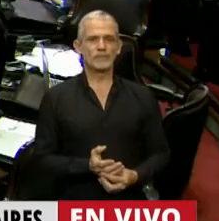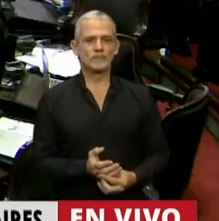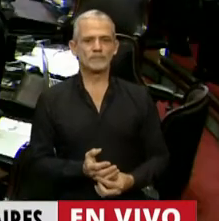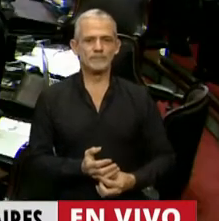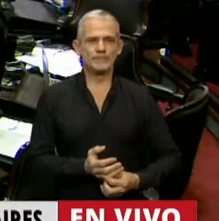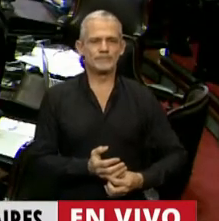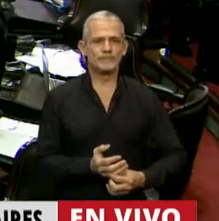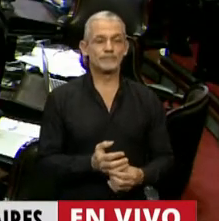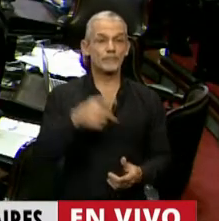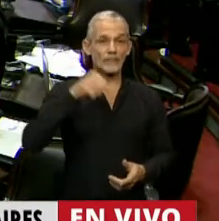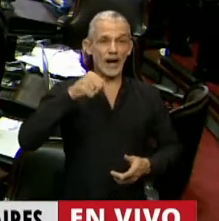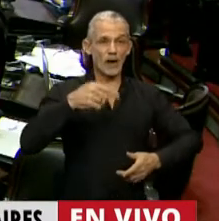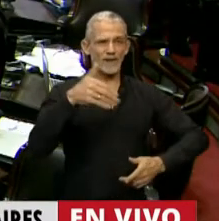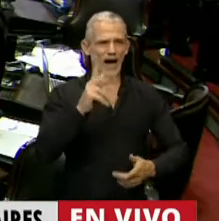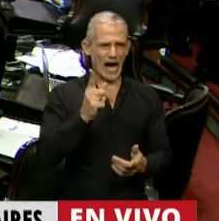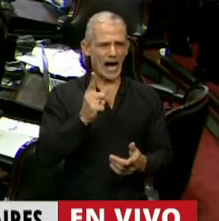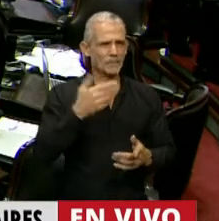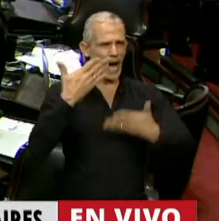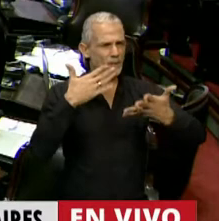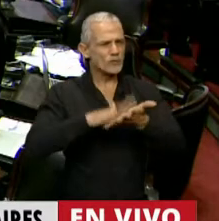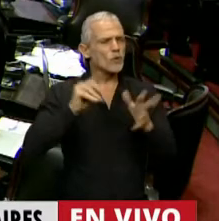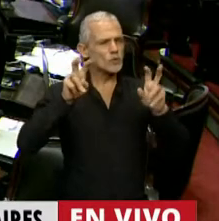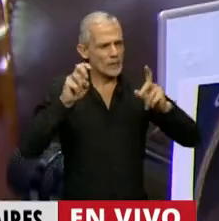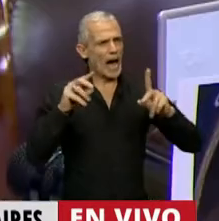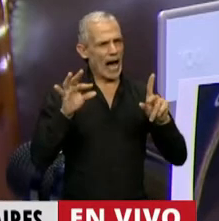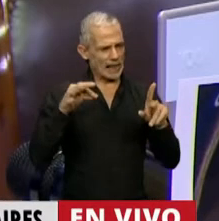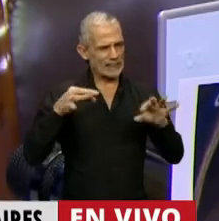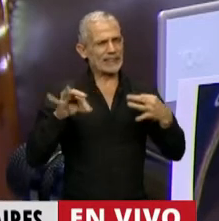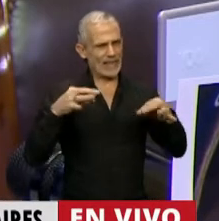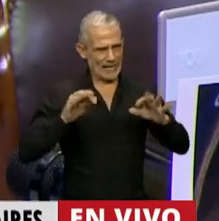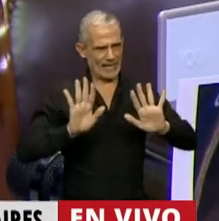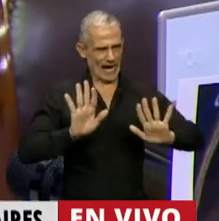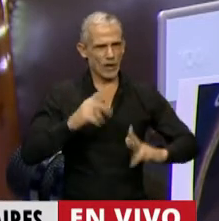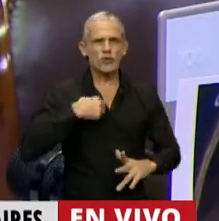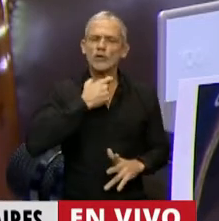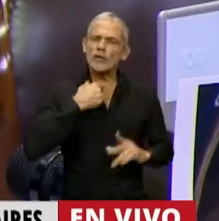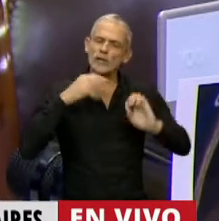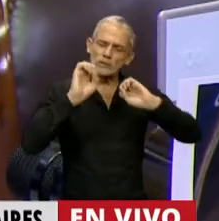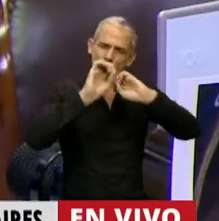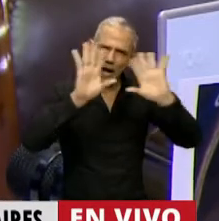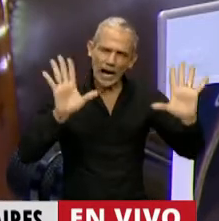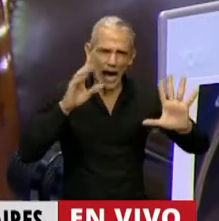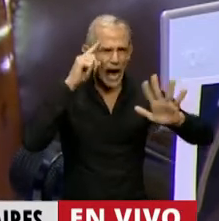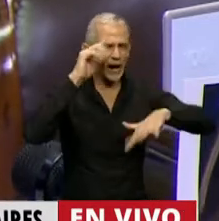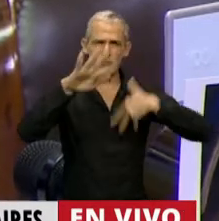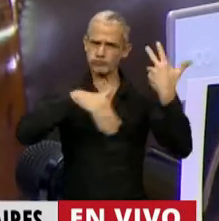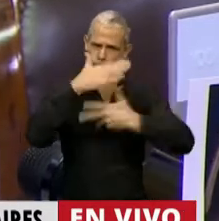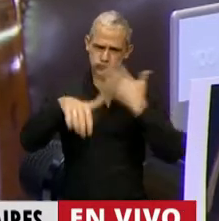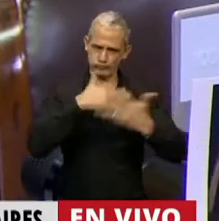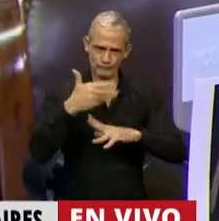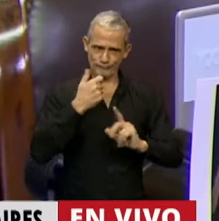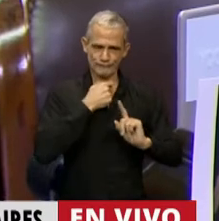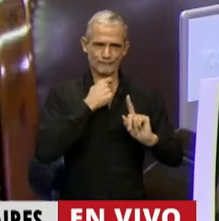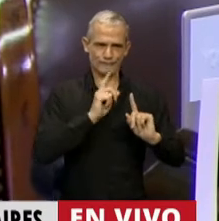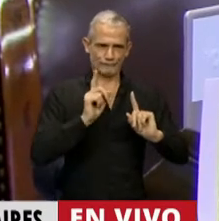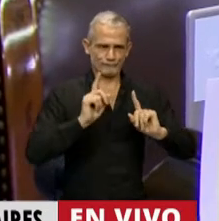vamos a intervenir sobre un tema que es delicado, quiero ser muy clara para que no haya confusión.